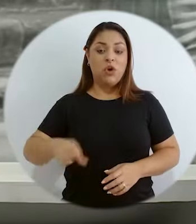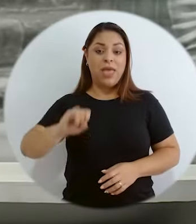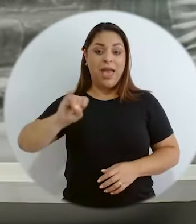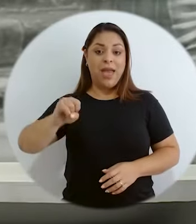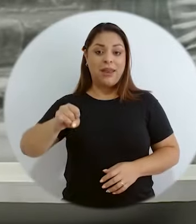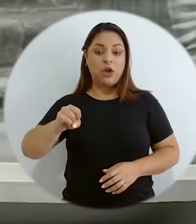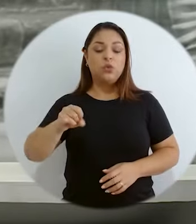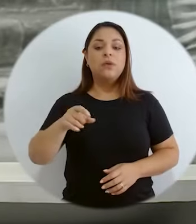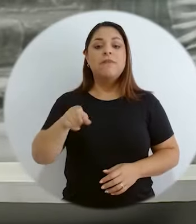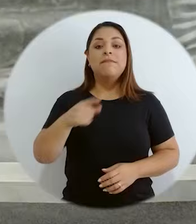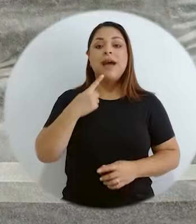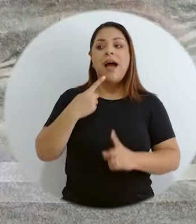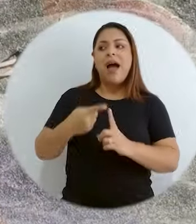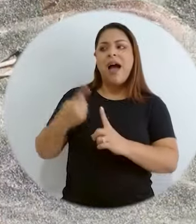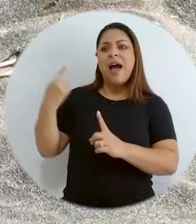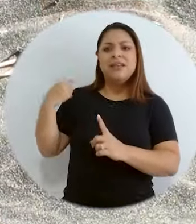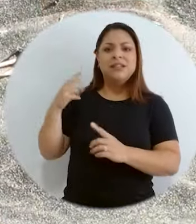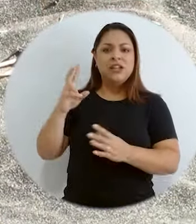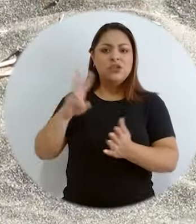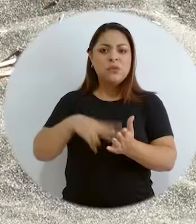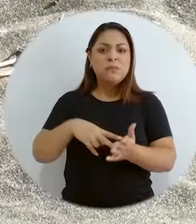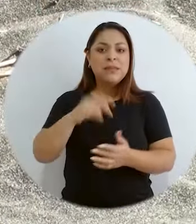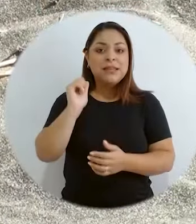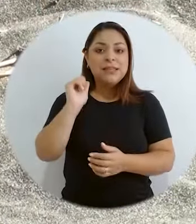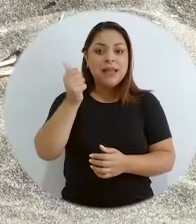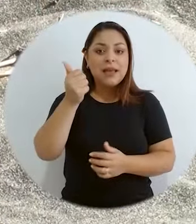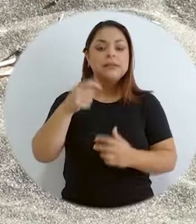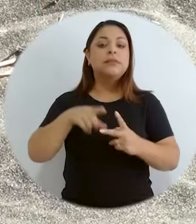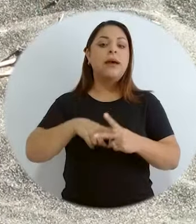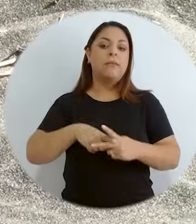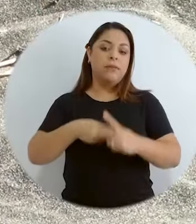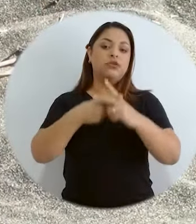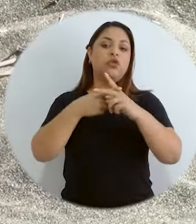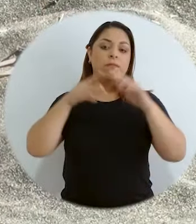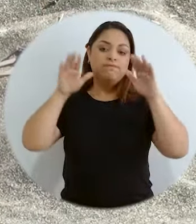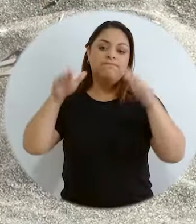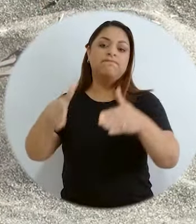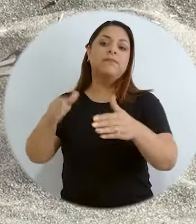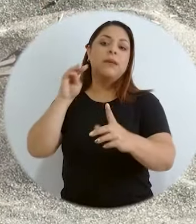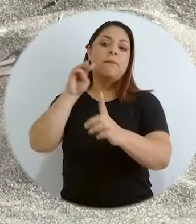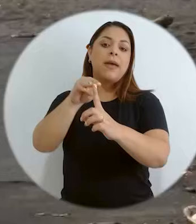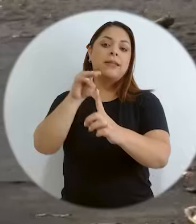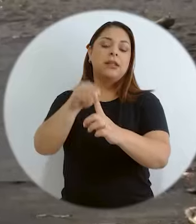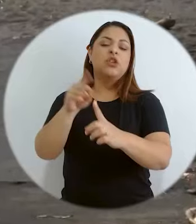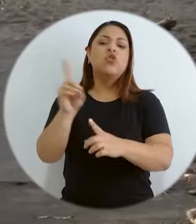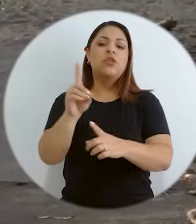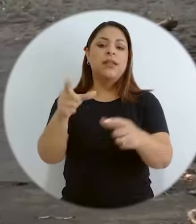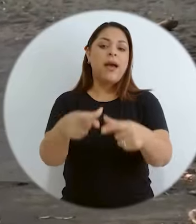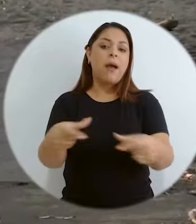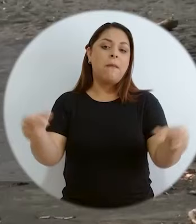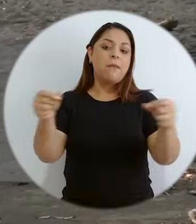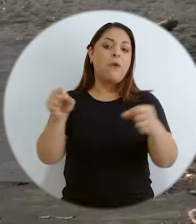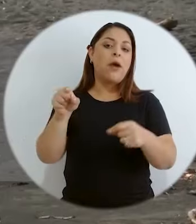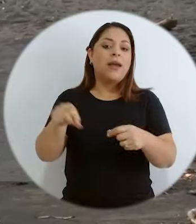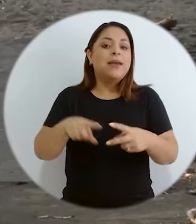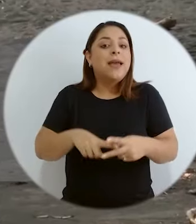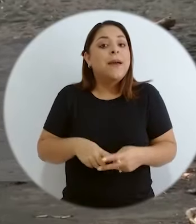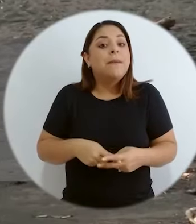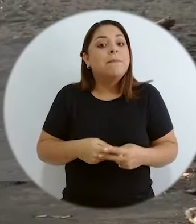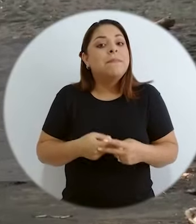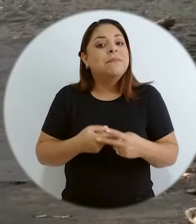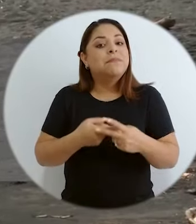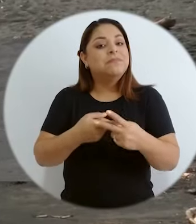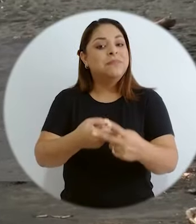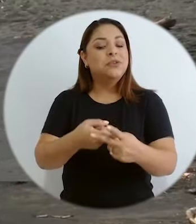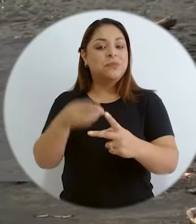hasta el 2010 es que empezaron las metas enfocadas a los océanos, que fue en Japón, con las metas Aichi. Entonces, ahí empezamos